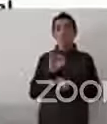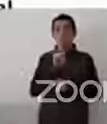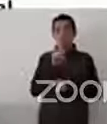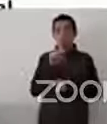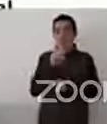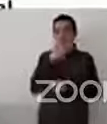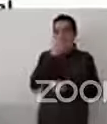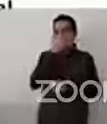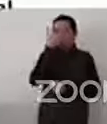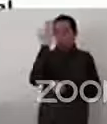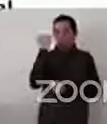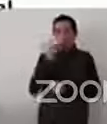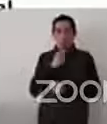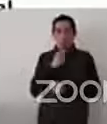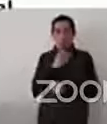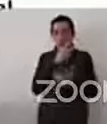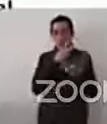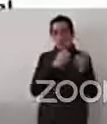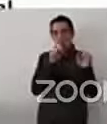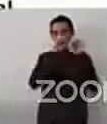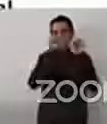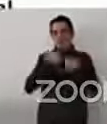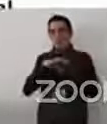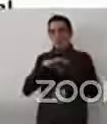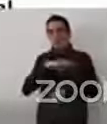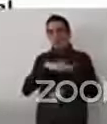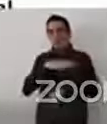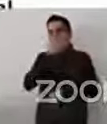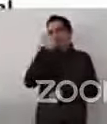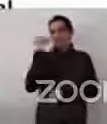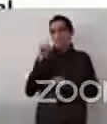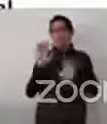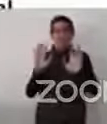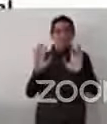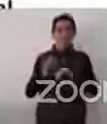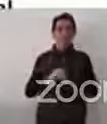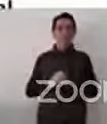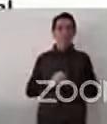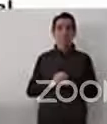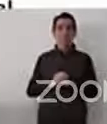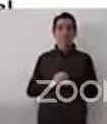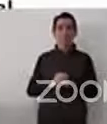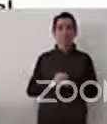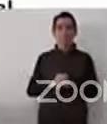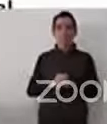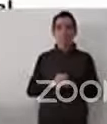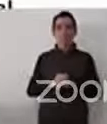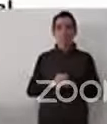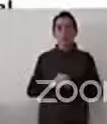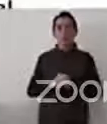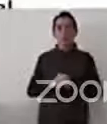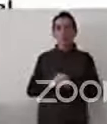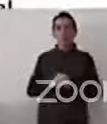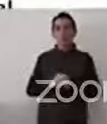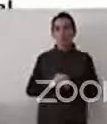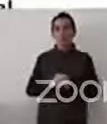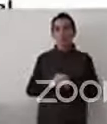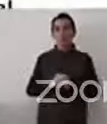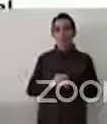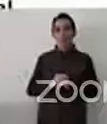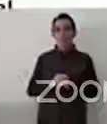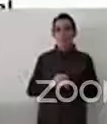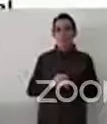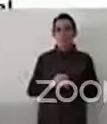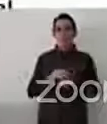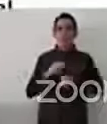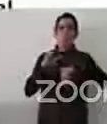de personas afrodescendientes y tiene que ver también con que, lamentablemente, no se ha dado mucha difusión al